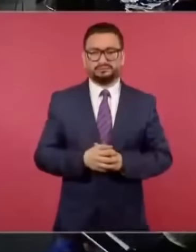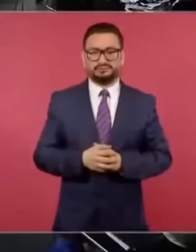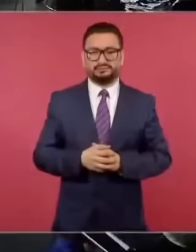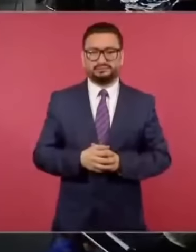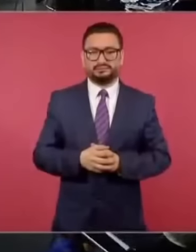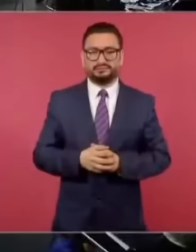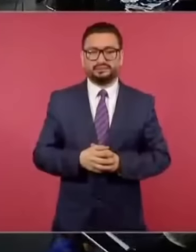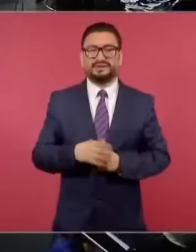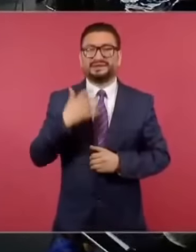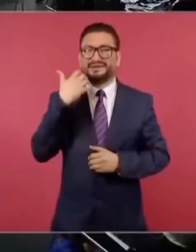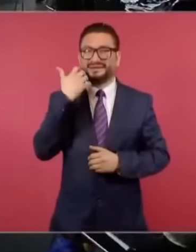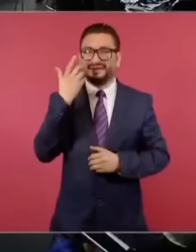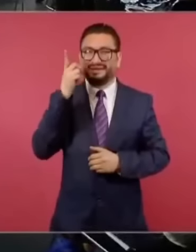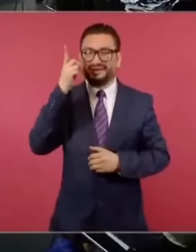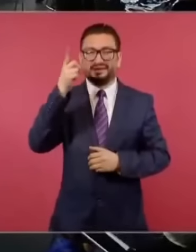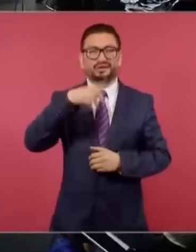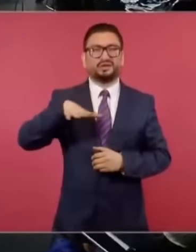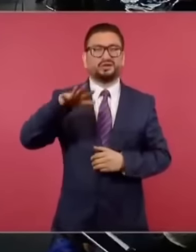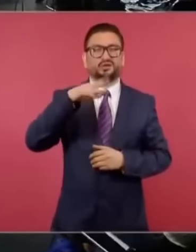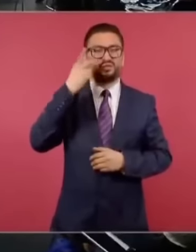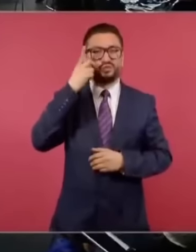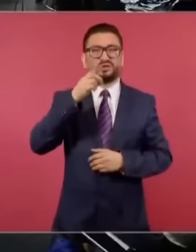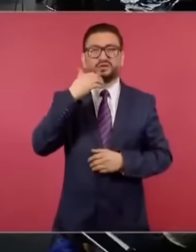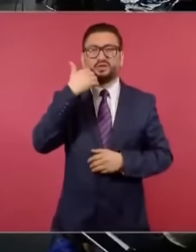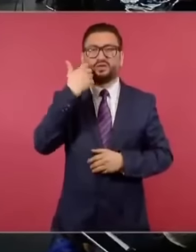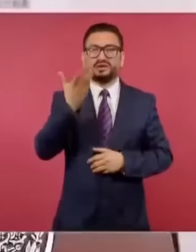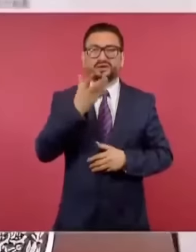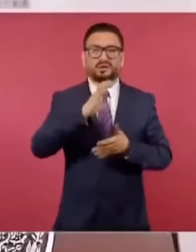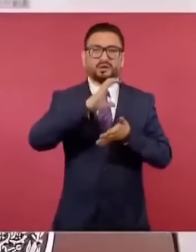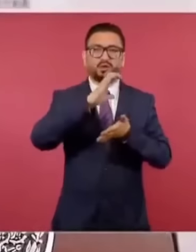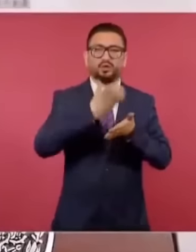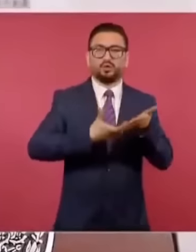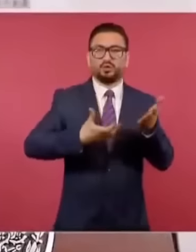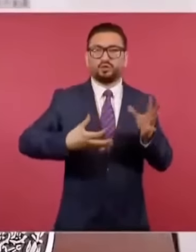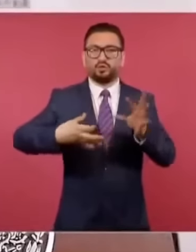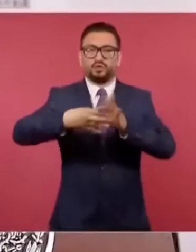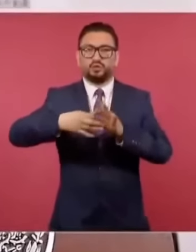busca tener contratos en el gobierno,